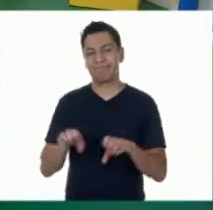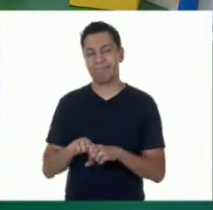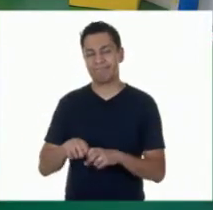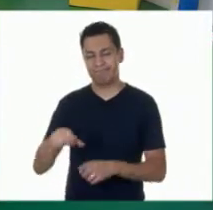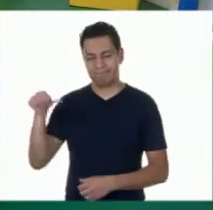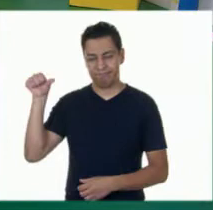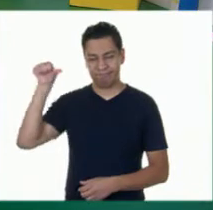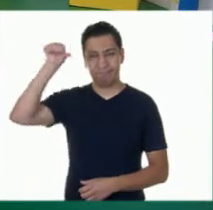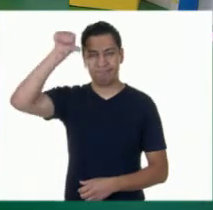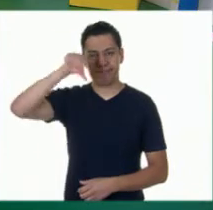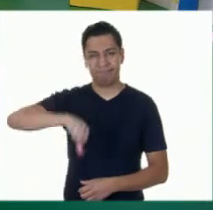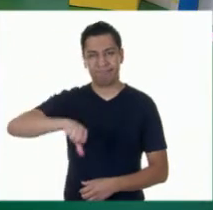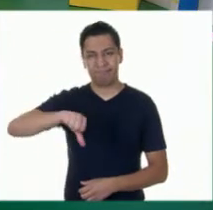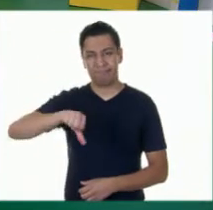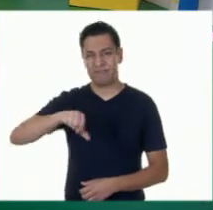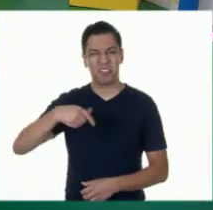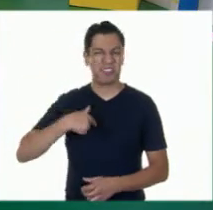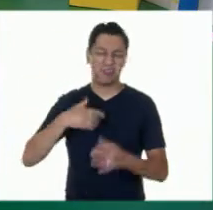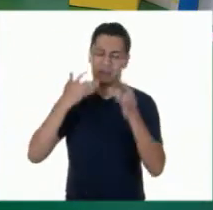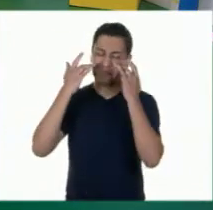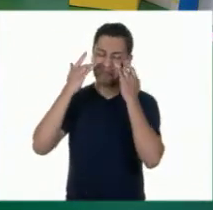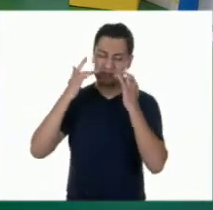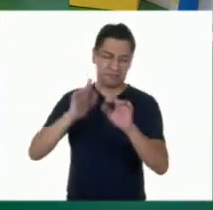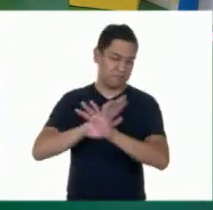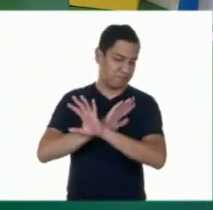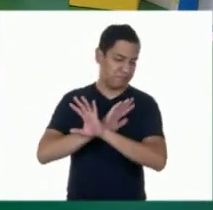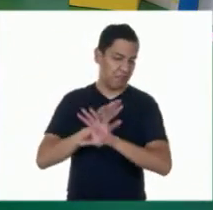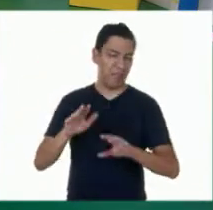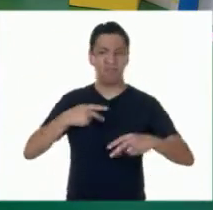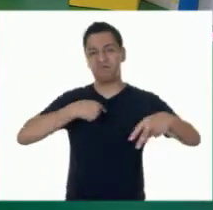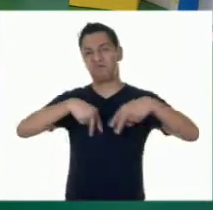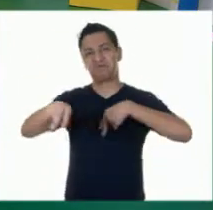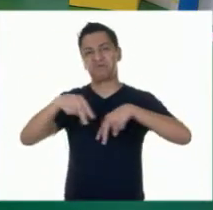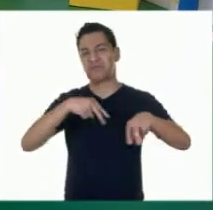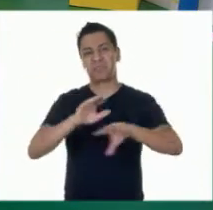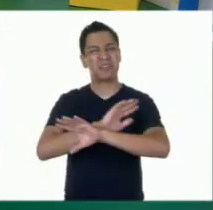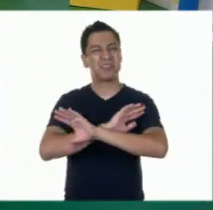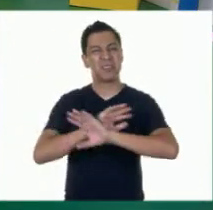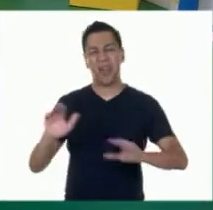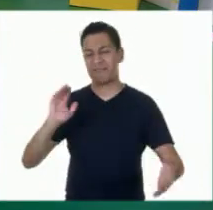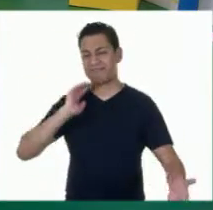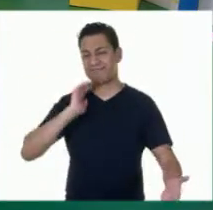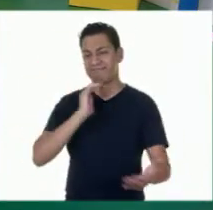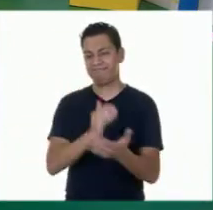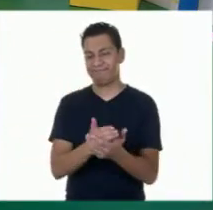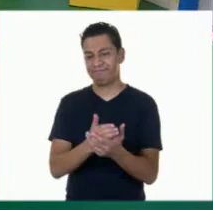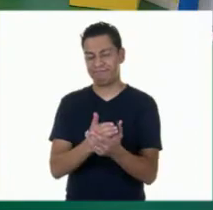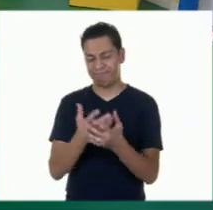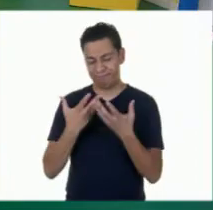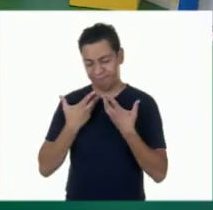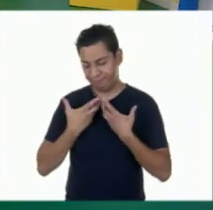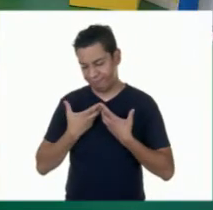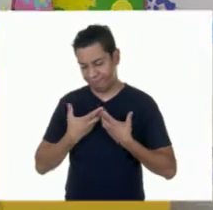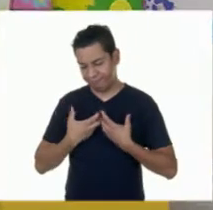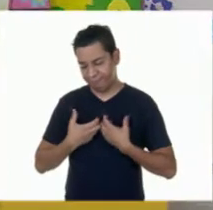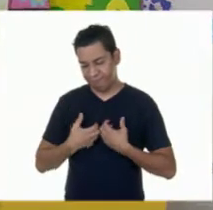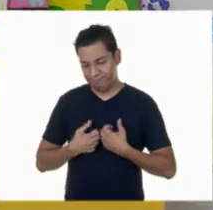bien. Es más, creo que ya ni siquiera quiero seguir jugando fútbol. seguro a les ha pasado algo similar, ¿no?